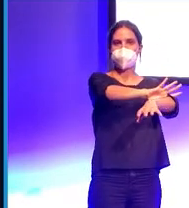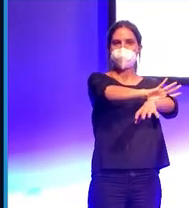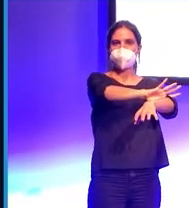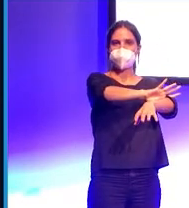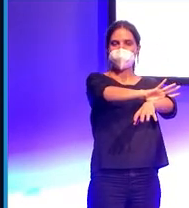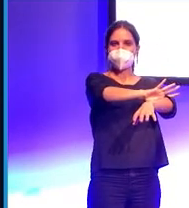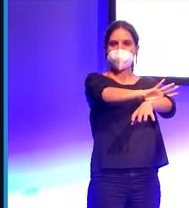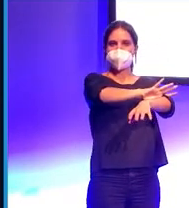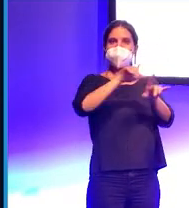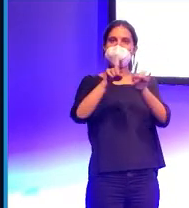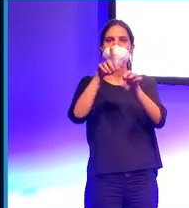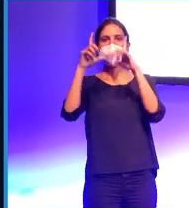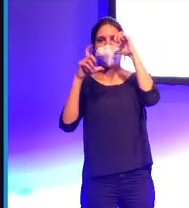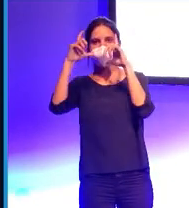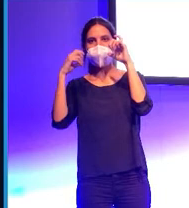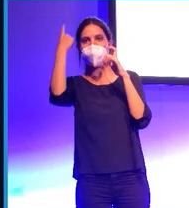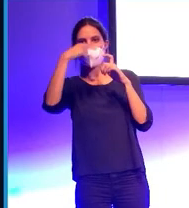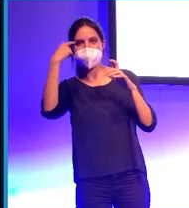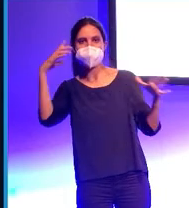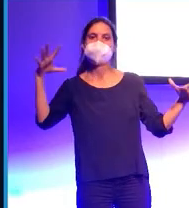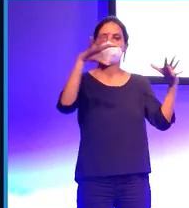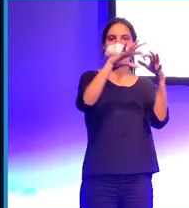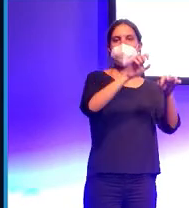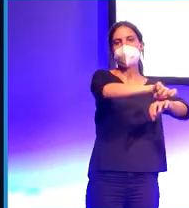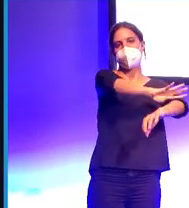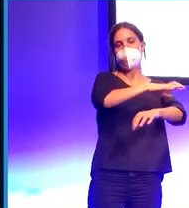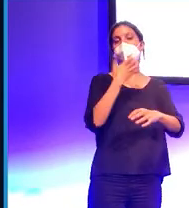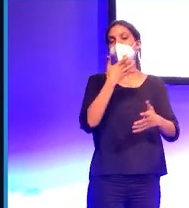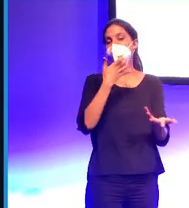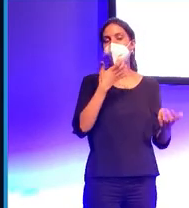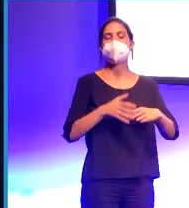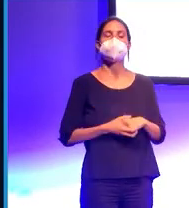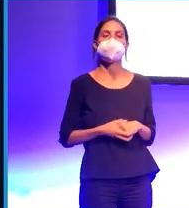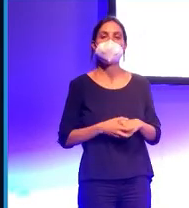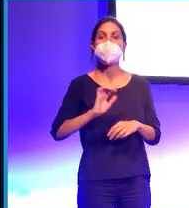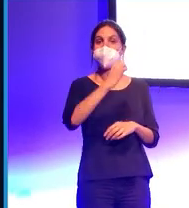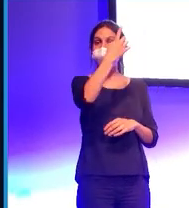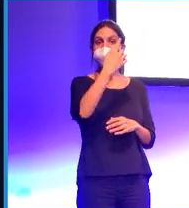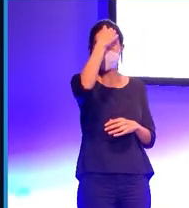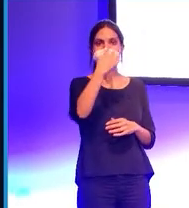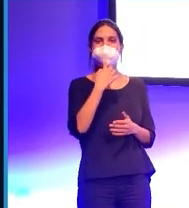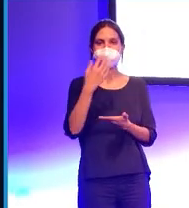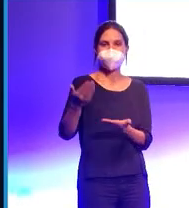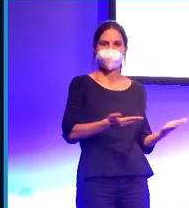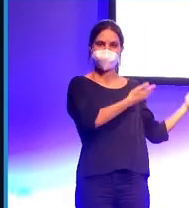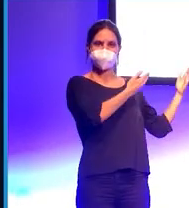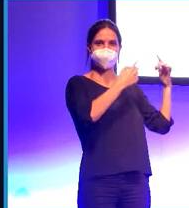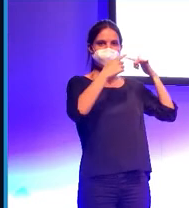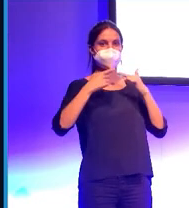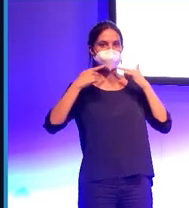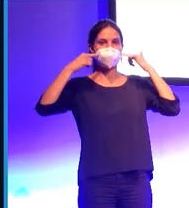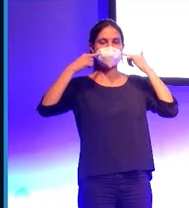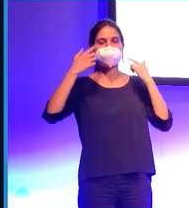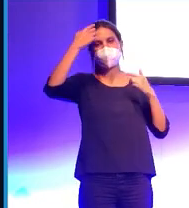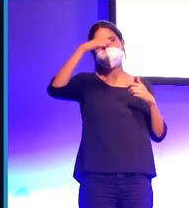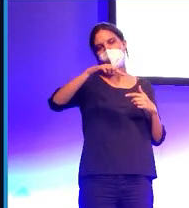o la expresión facial prototípica que se corresponde con una emoción. Por ejemplo, en este caso, tenemos en la primera imagen que veis, hay una sonrisa que sabemos que es